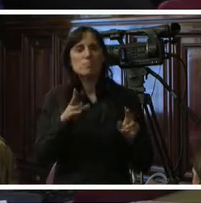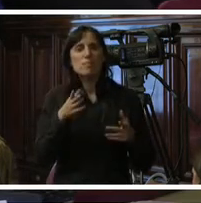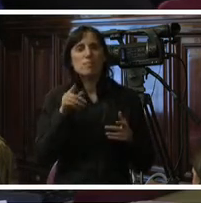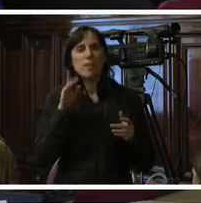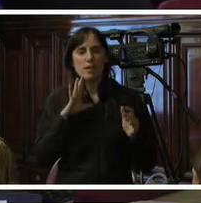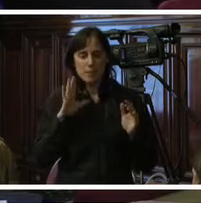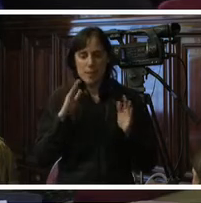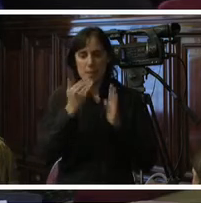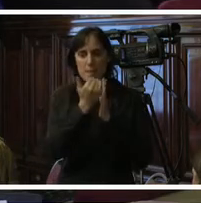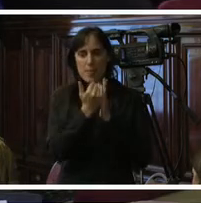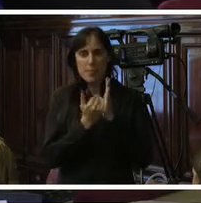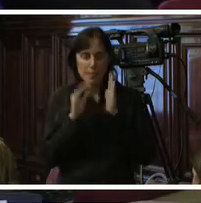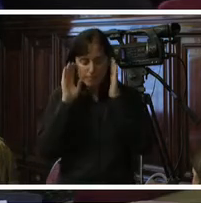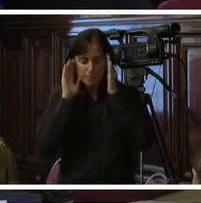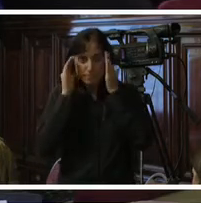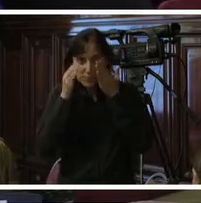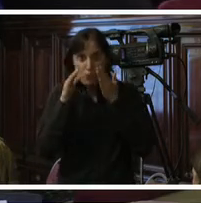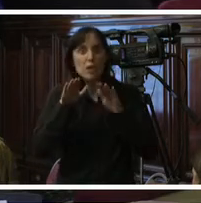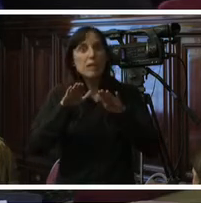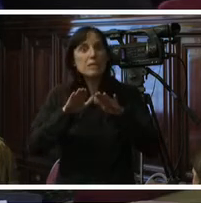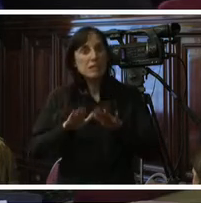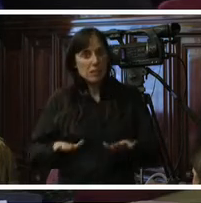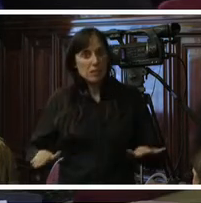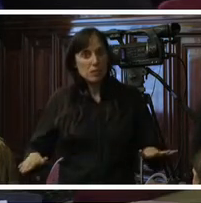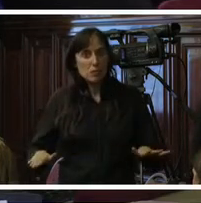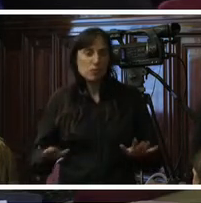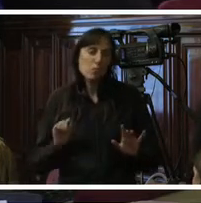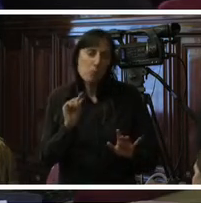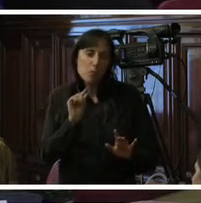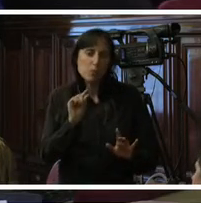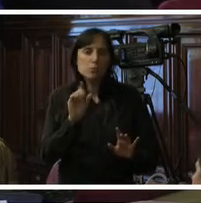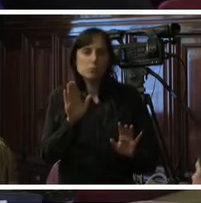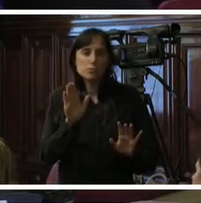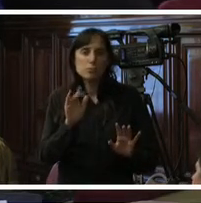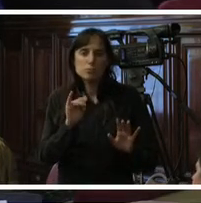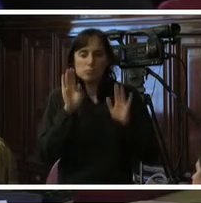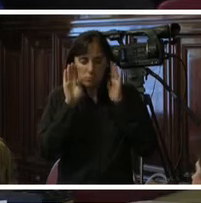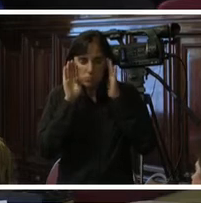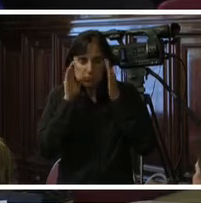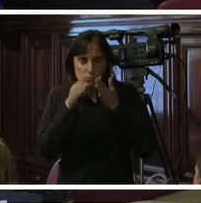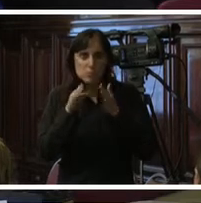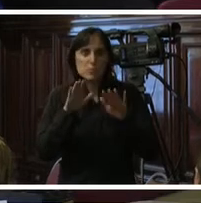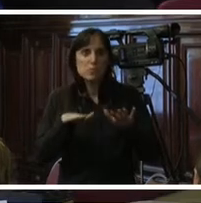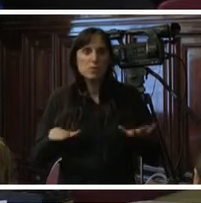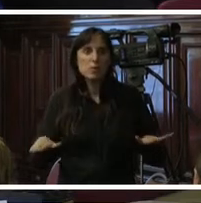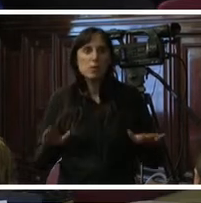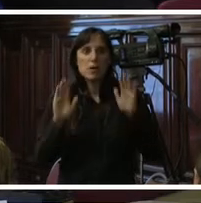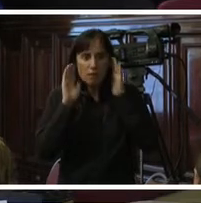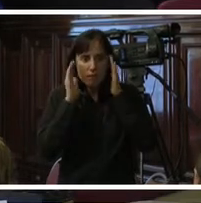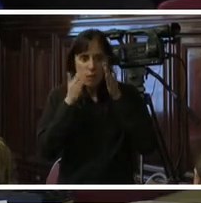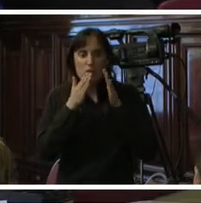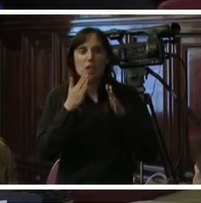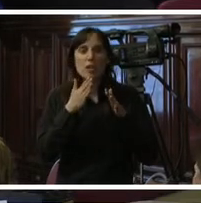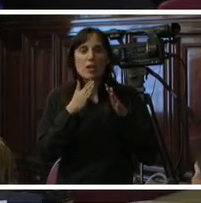enfoque sobre todo en los niños los que hay ¿no? lo poco que hay tiene un enfoque sobre todo médico y en los